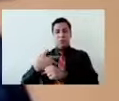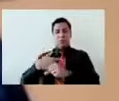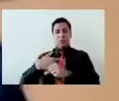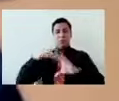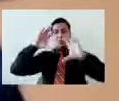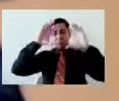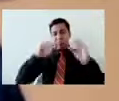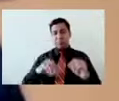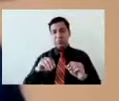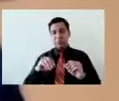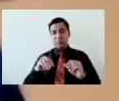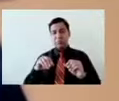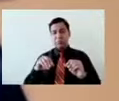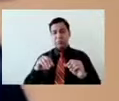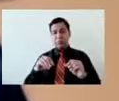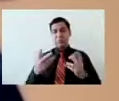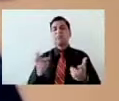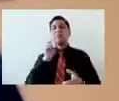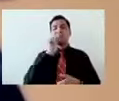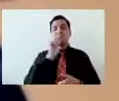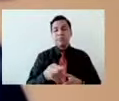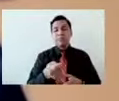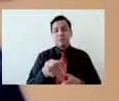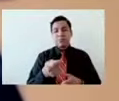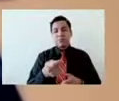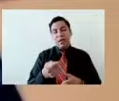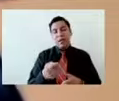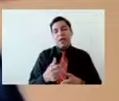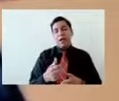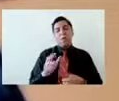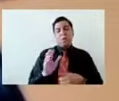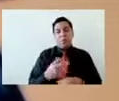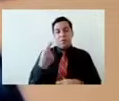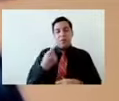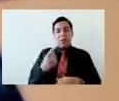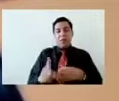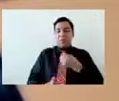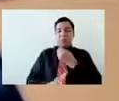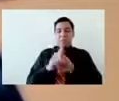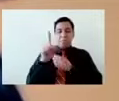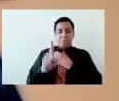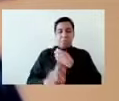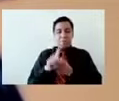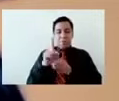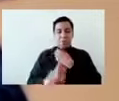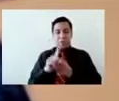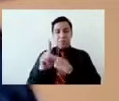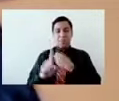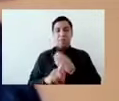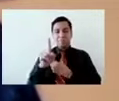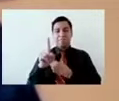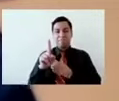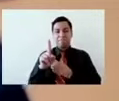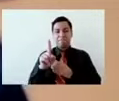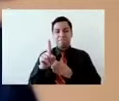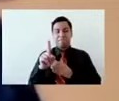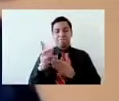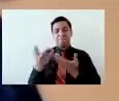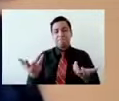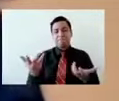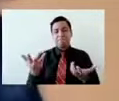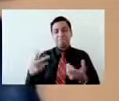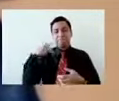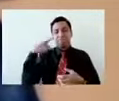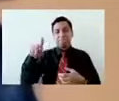o algo, tiene que ver con lo que está viviendo esa persona en ese momento. Si a mí me incomoda, si a mí me